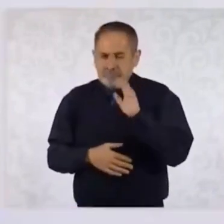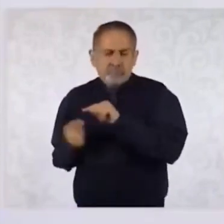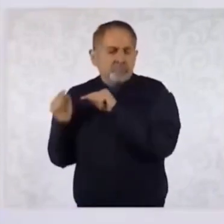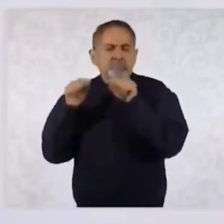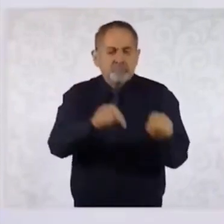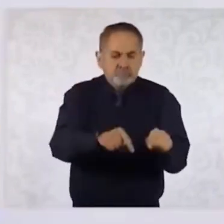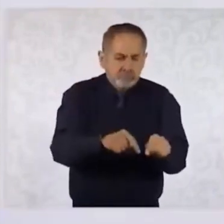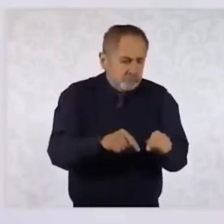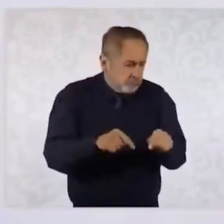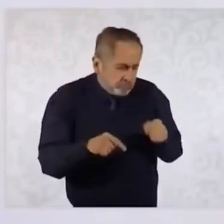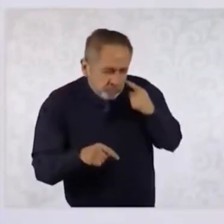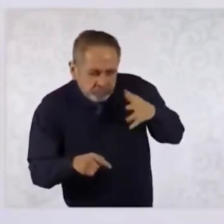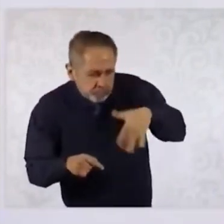puestos a disposición.